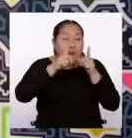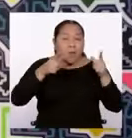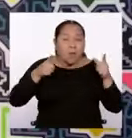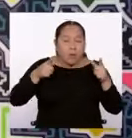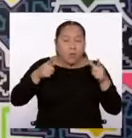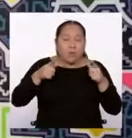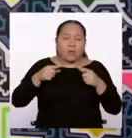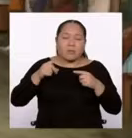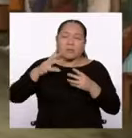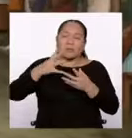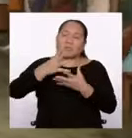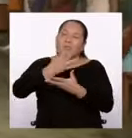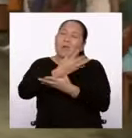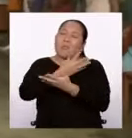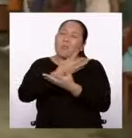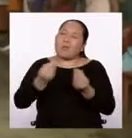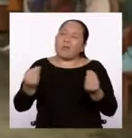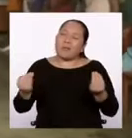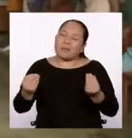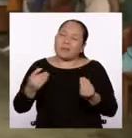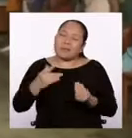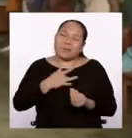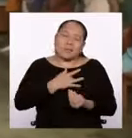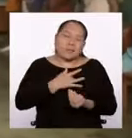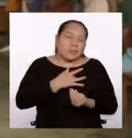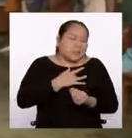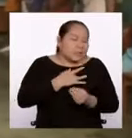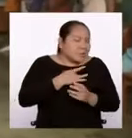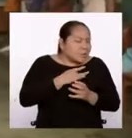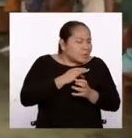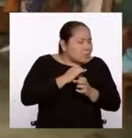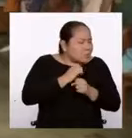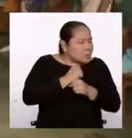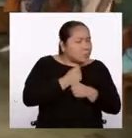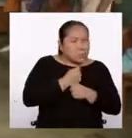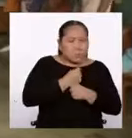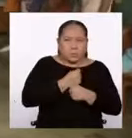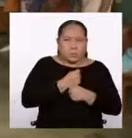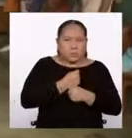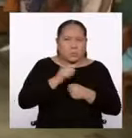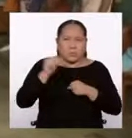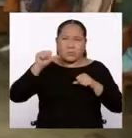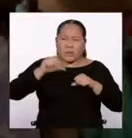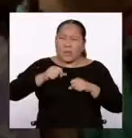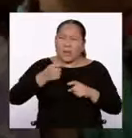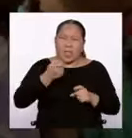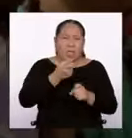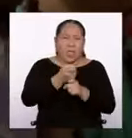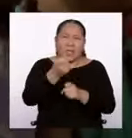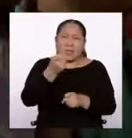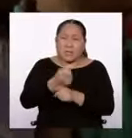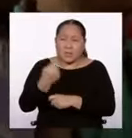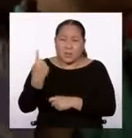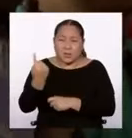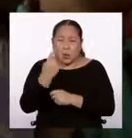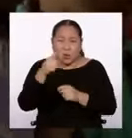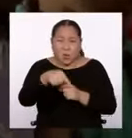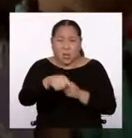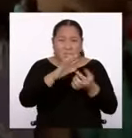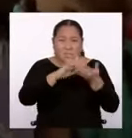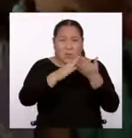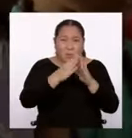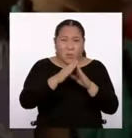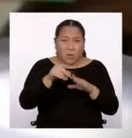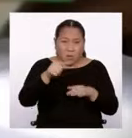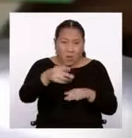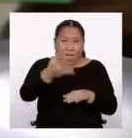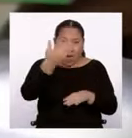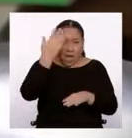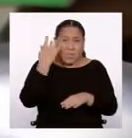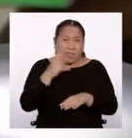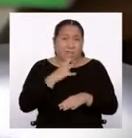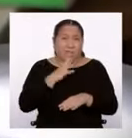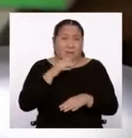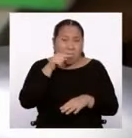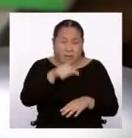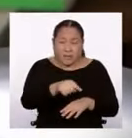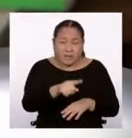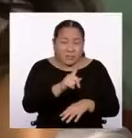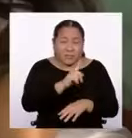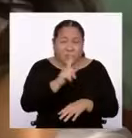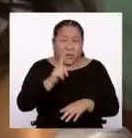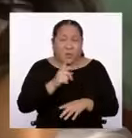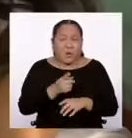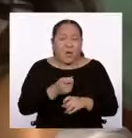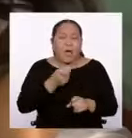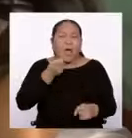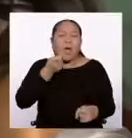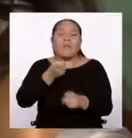pérdida irrecuperable, una tragedia, que afecta no solo al propio pueblo que la habló, sino